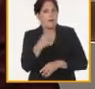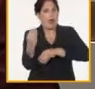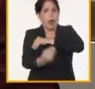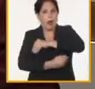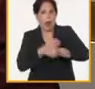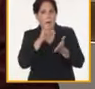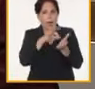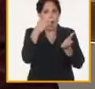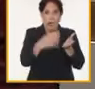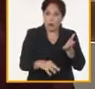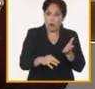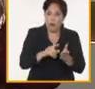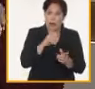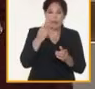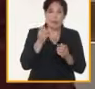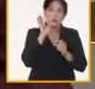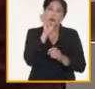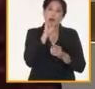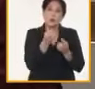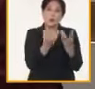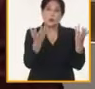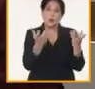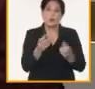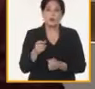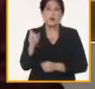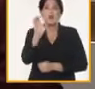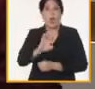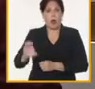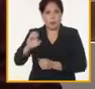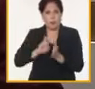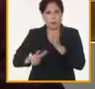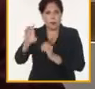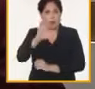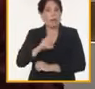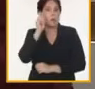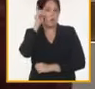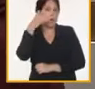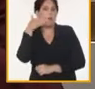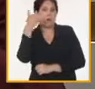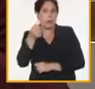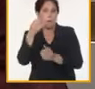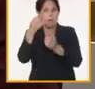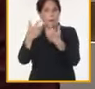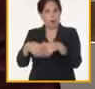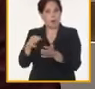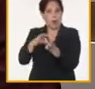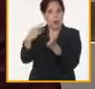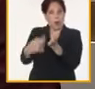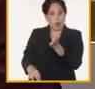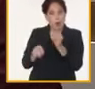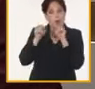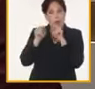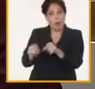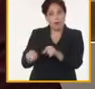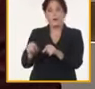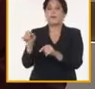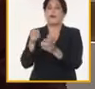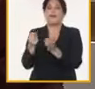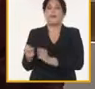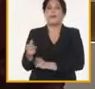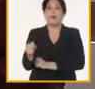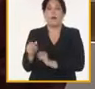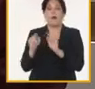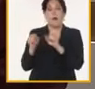autoabastecernos de arroz pero en Camagüey hay buenas experiencias también en la producción de arroz hay buenas experiencias con los frijoles